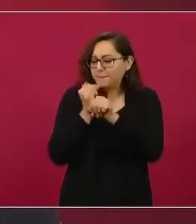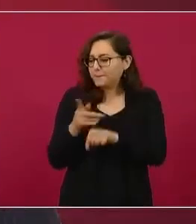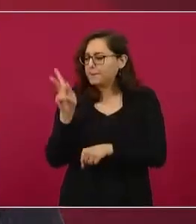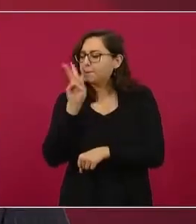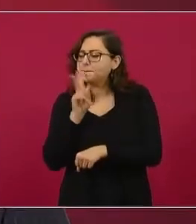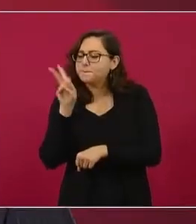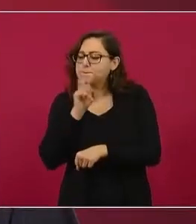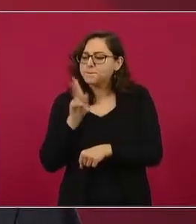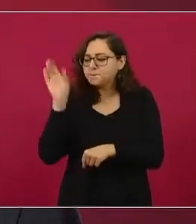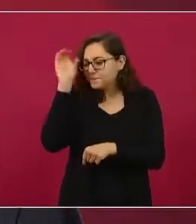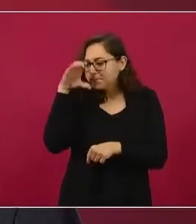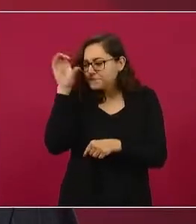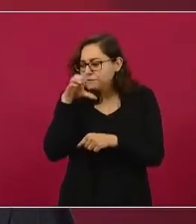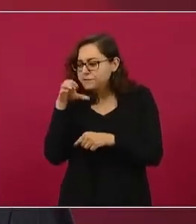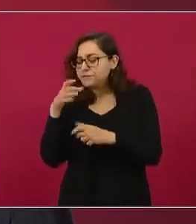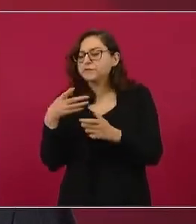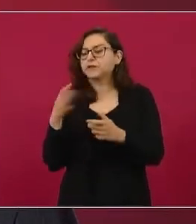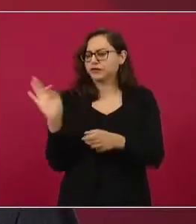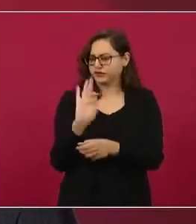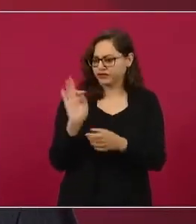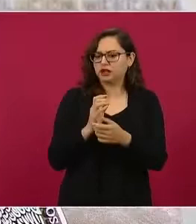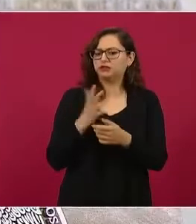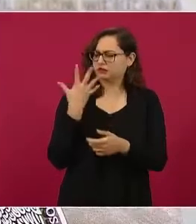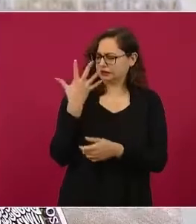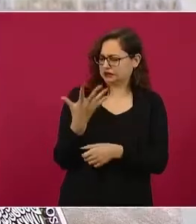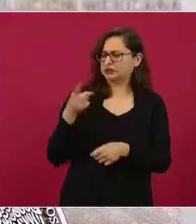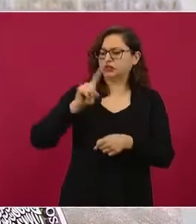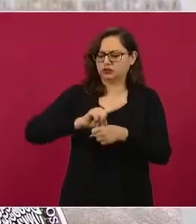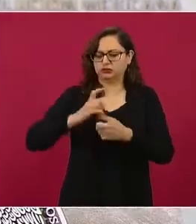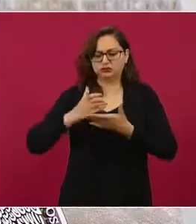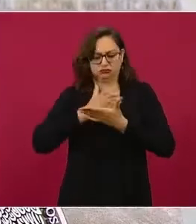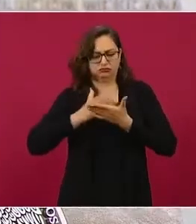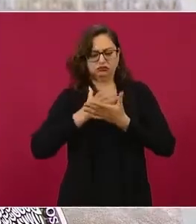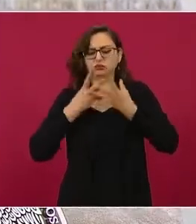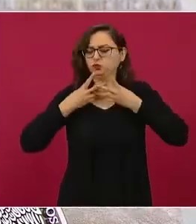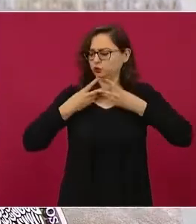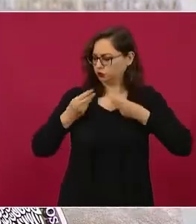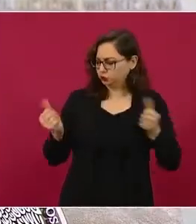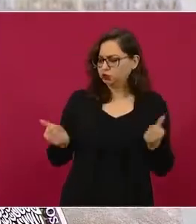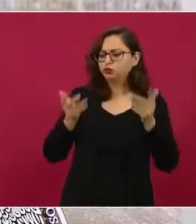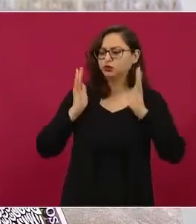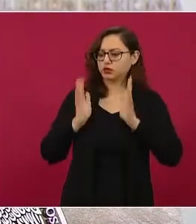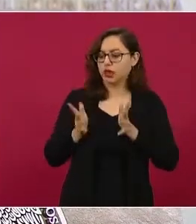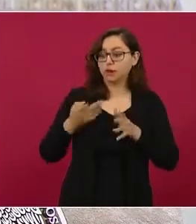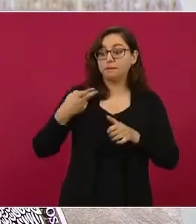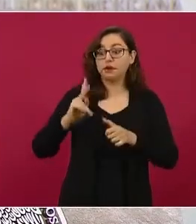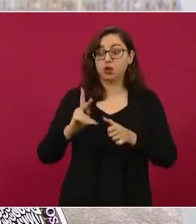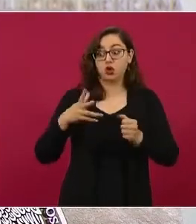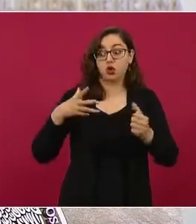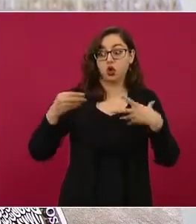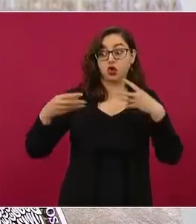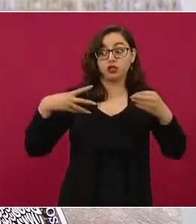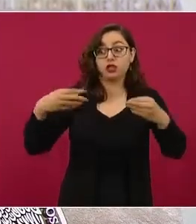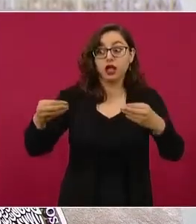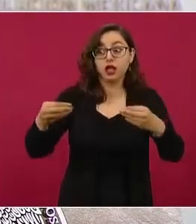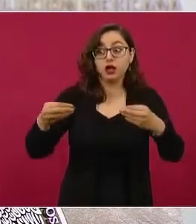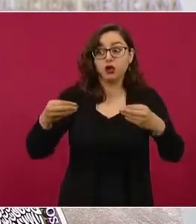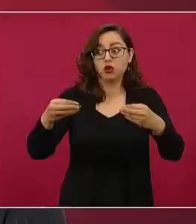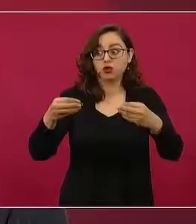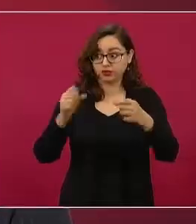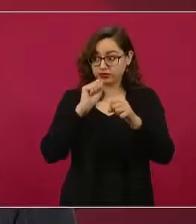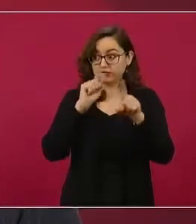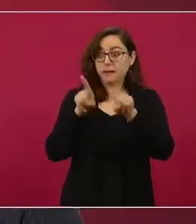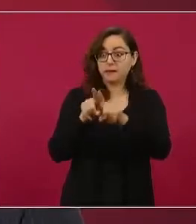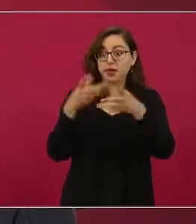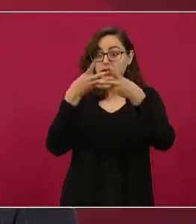duración en la que las personas aún pueden contagiar, es sólida, que demuestre que es menor. Si así lo fuera, también